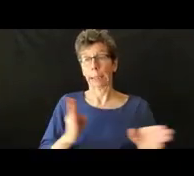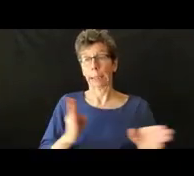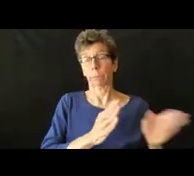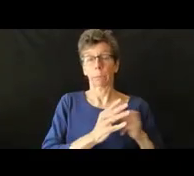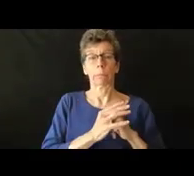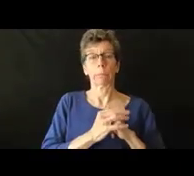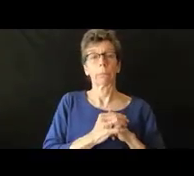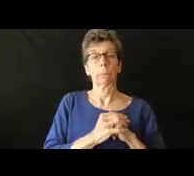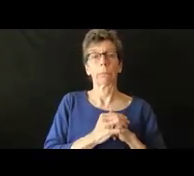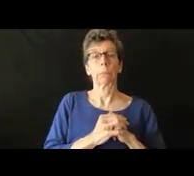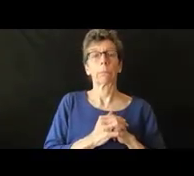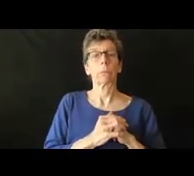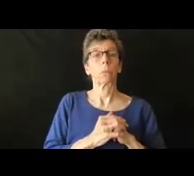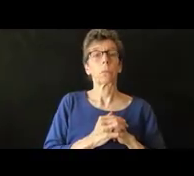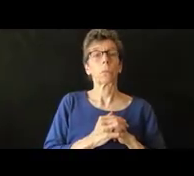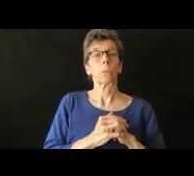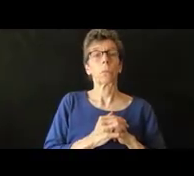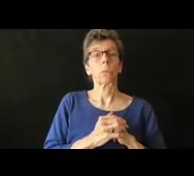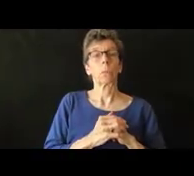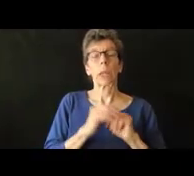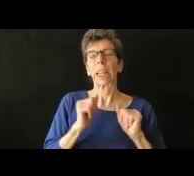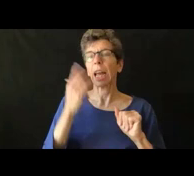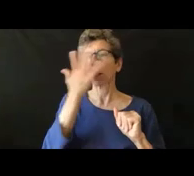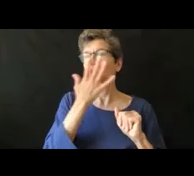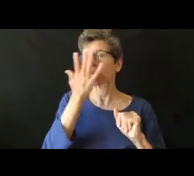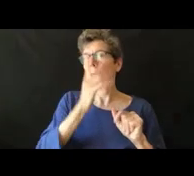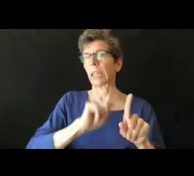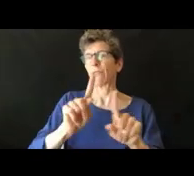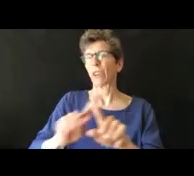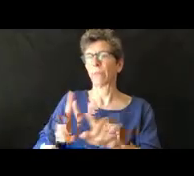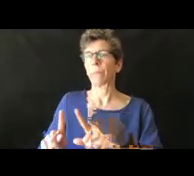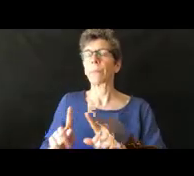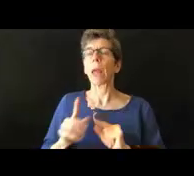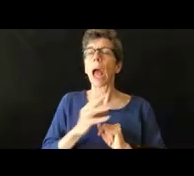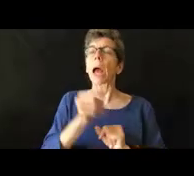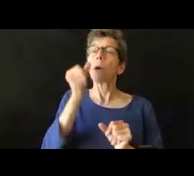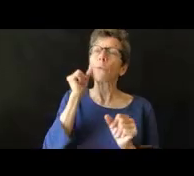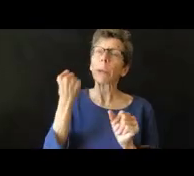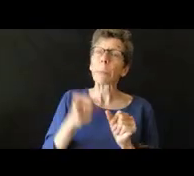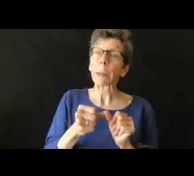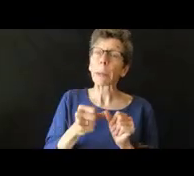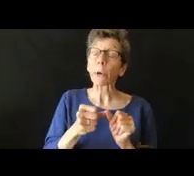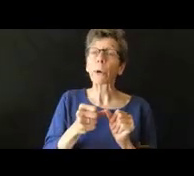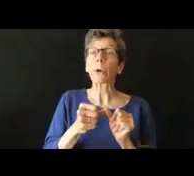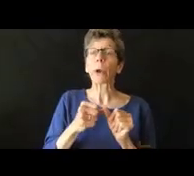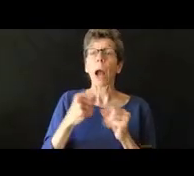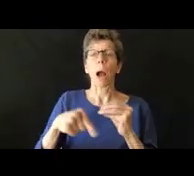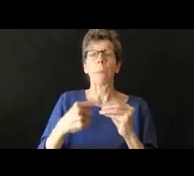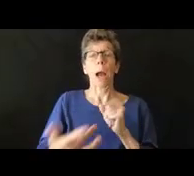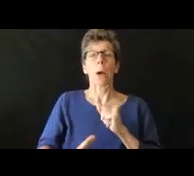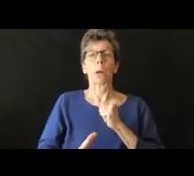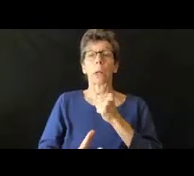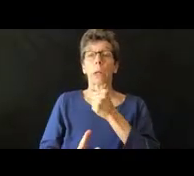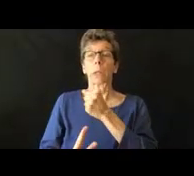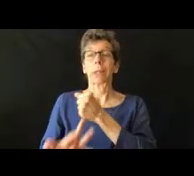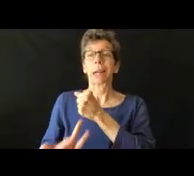y el último consejo aquí es recordar la tecnología la tecnología